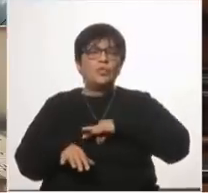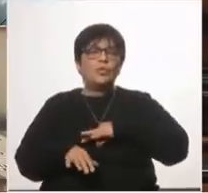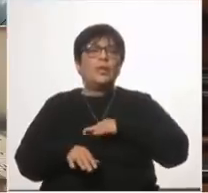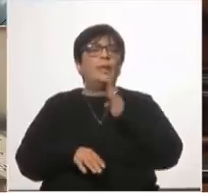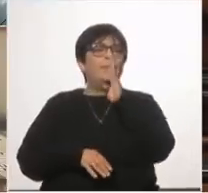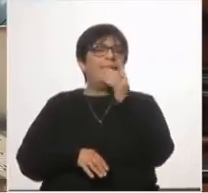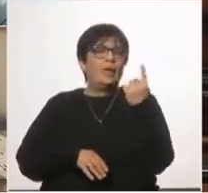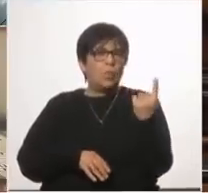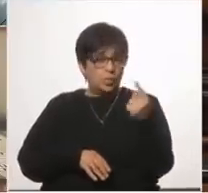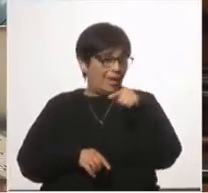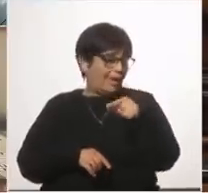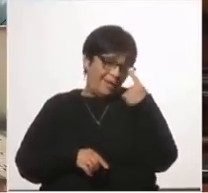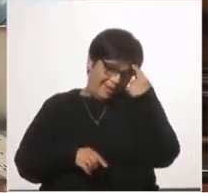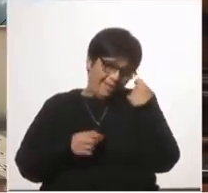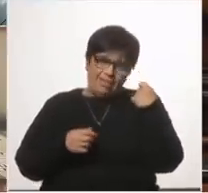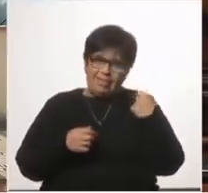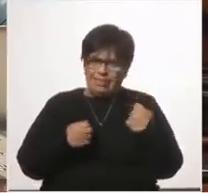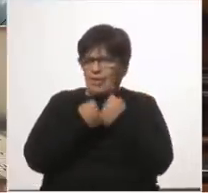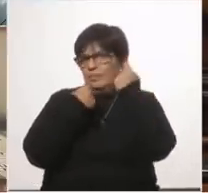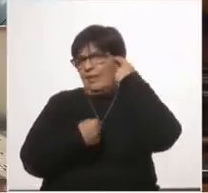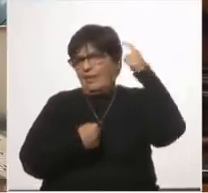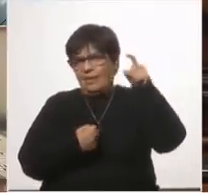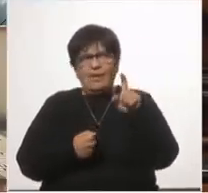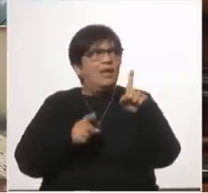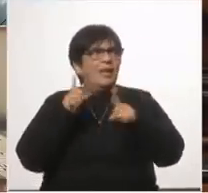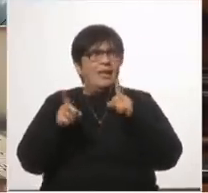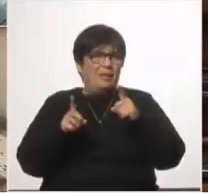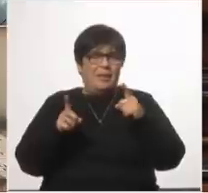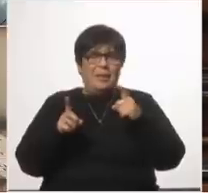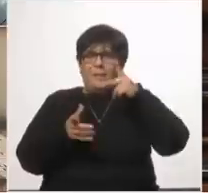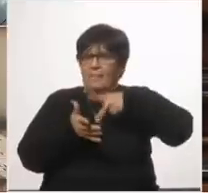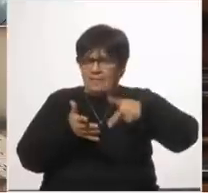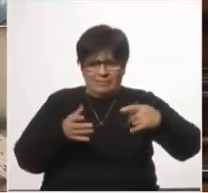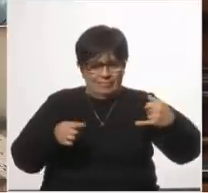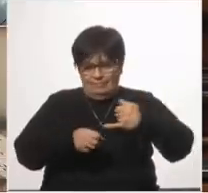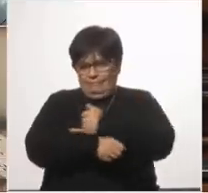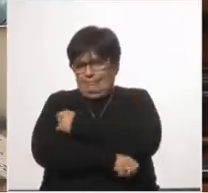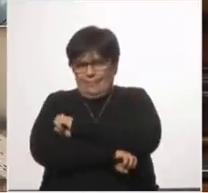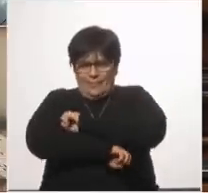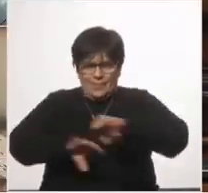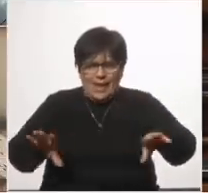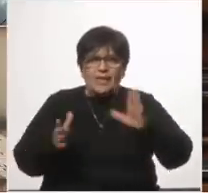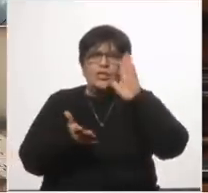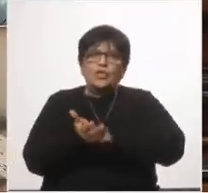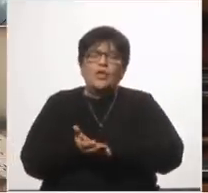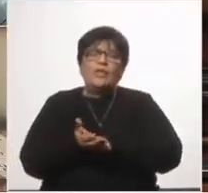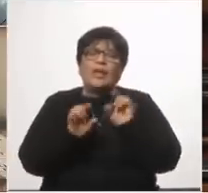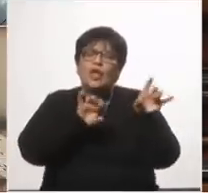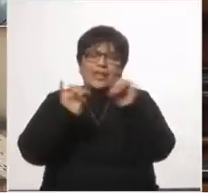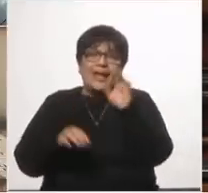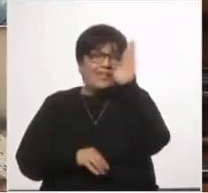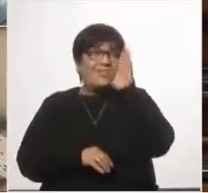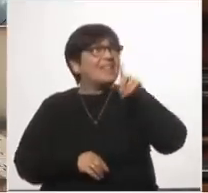enorme improvisación de parte del gobierno y un enorme error de planificación sobre el ingreso del AP1 por ejemplo